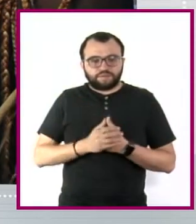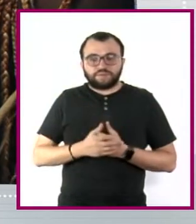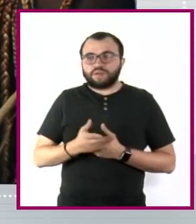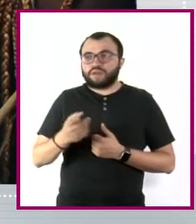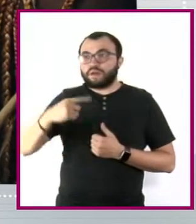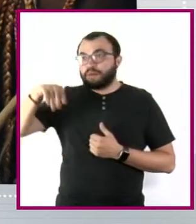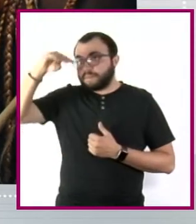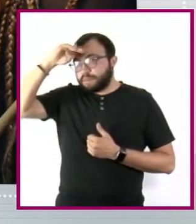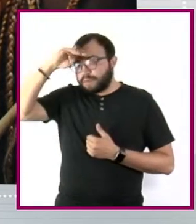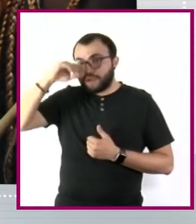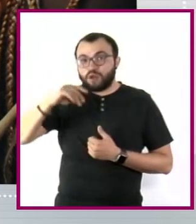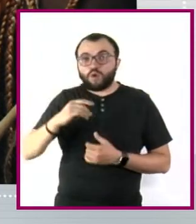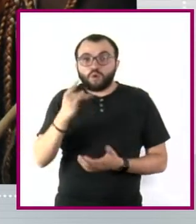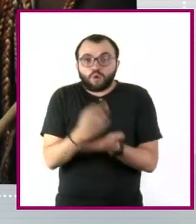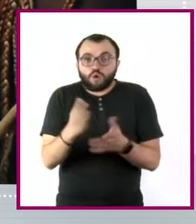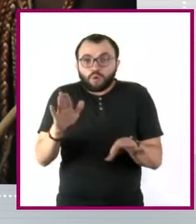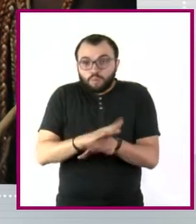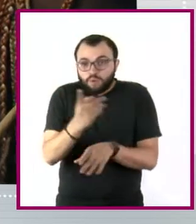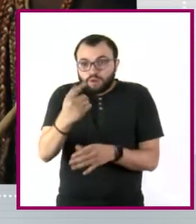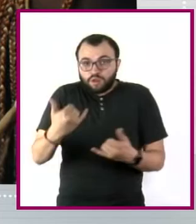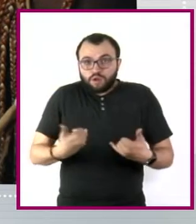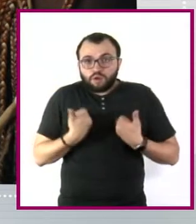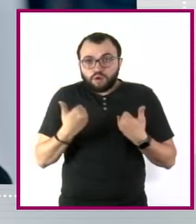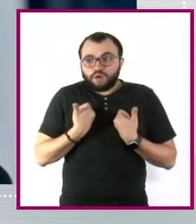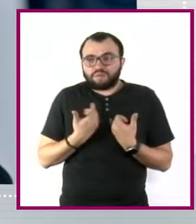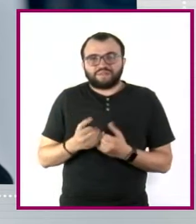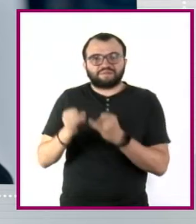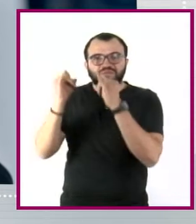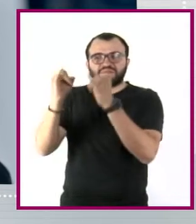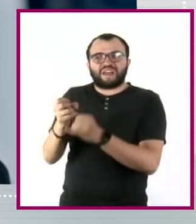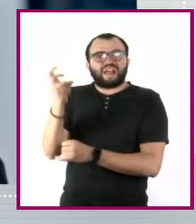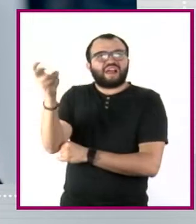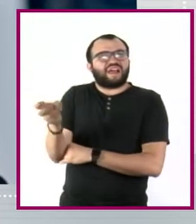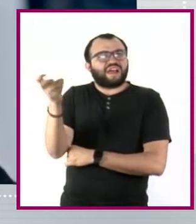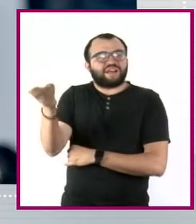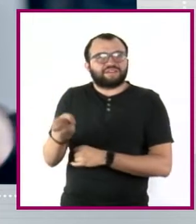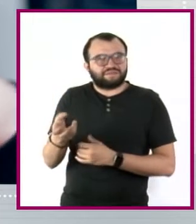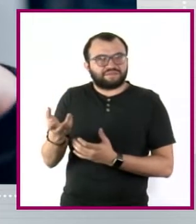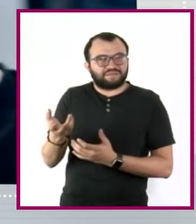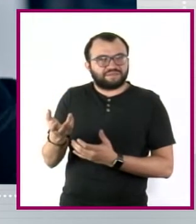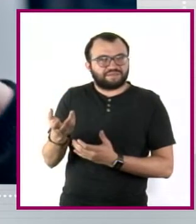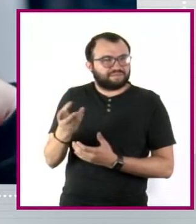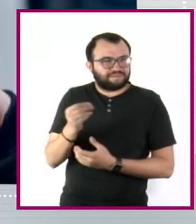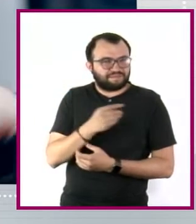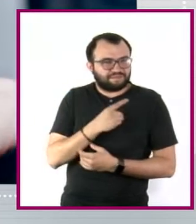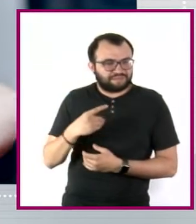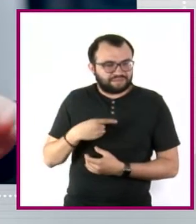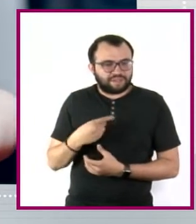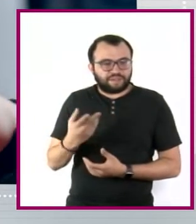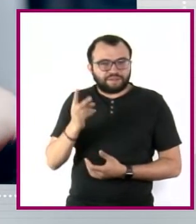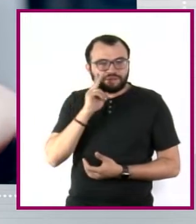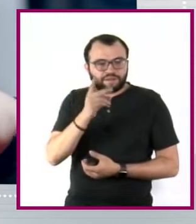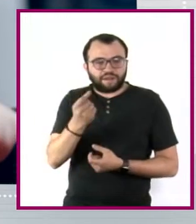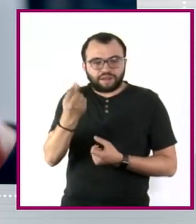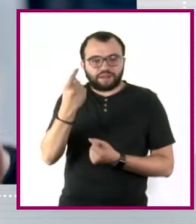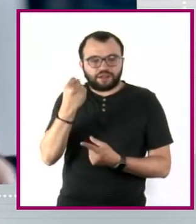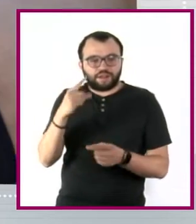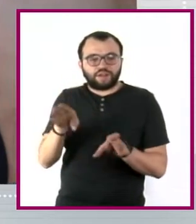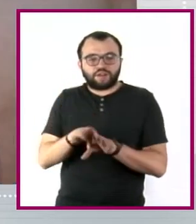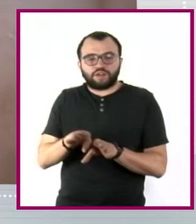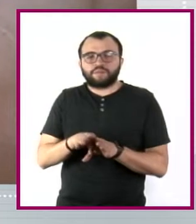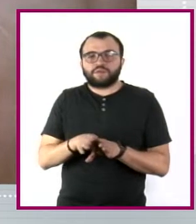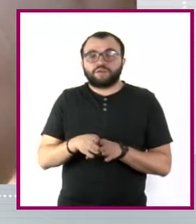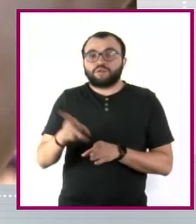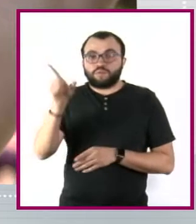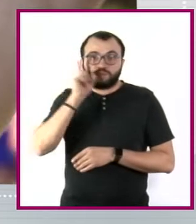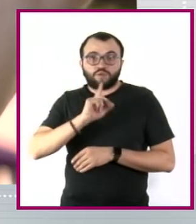jóvenes también son tratadas con prejuicios. Lo hemos visto en muchas circunstancias en donde el hecho de que